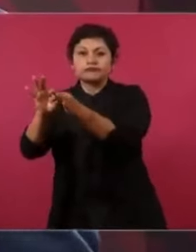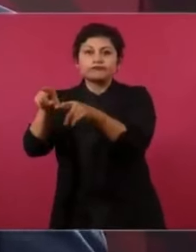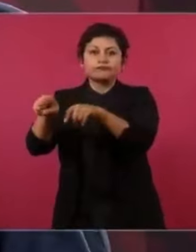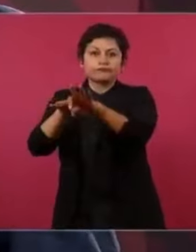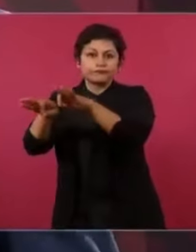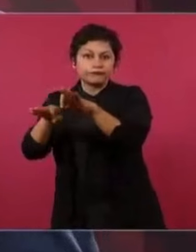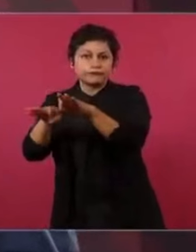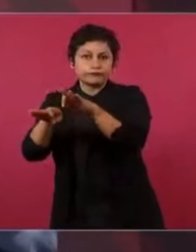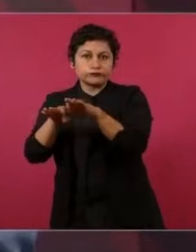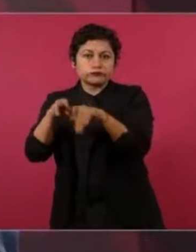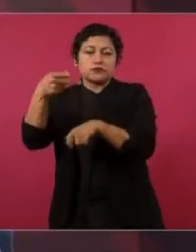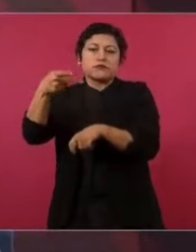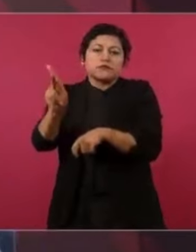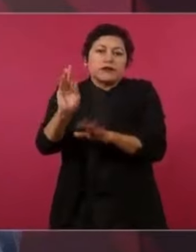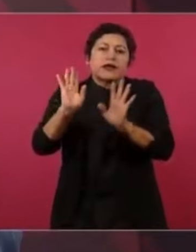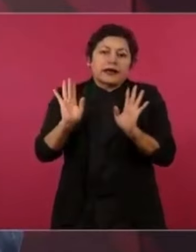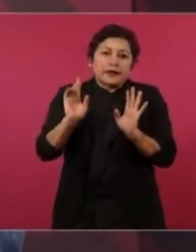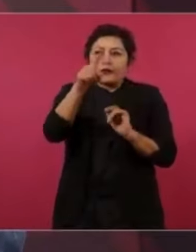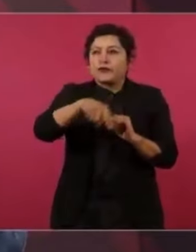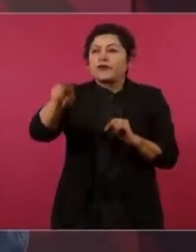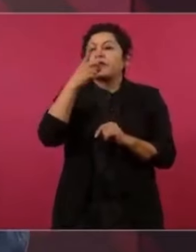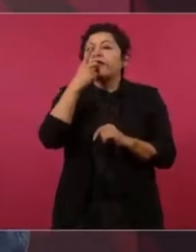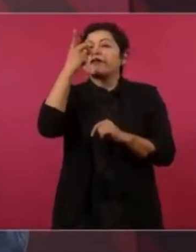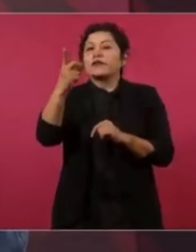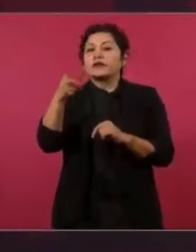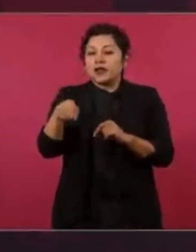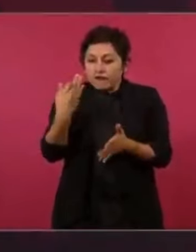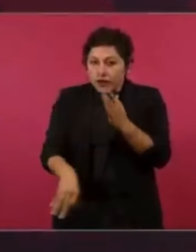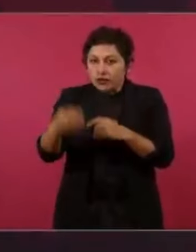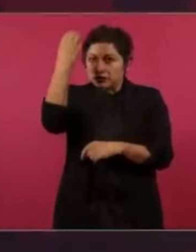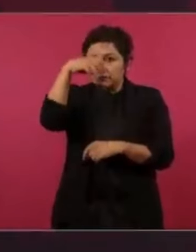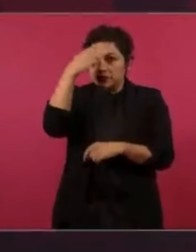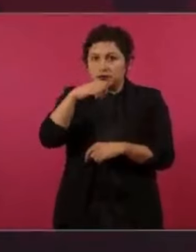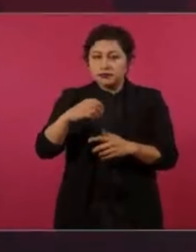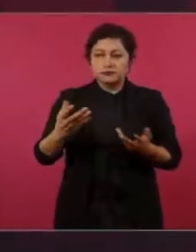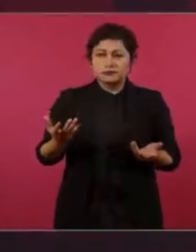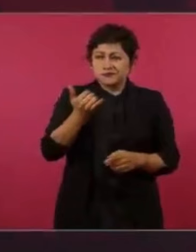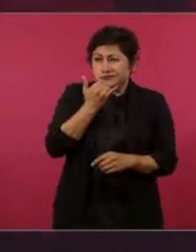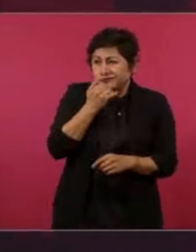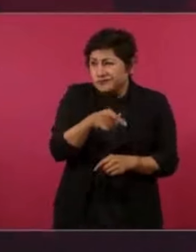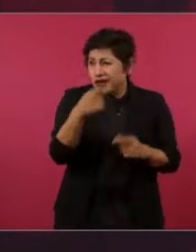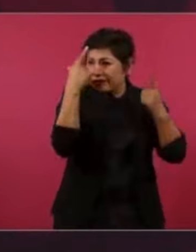Si van a ser abogados titulados y la escuela, pues.